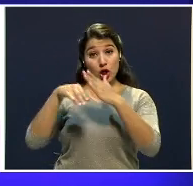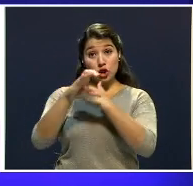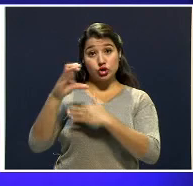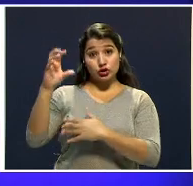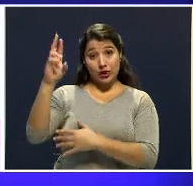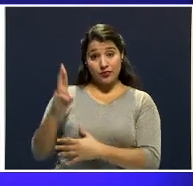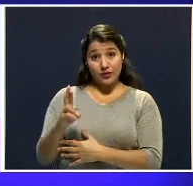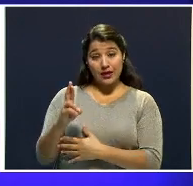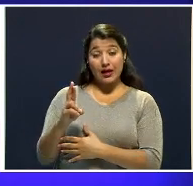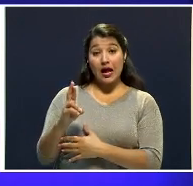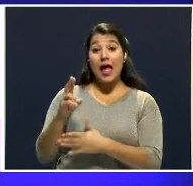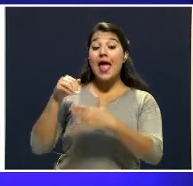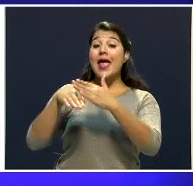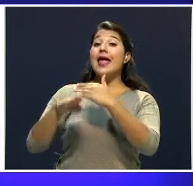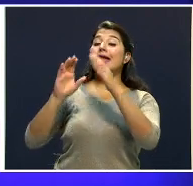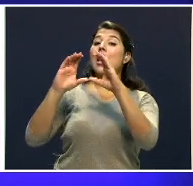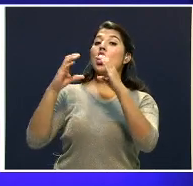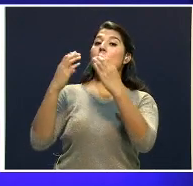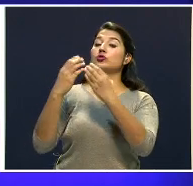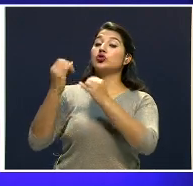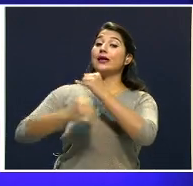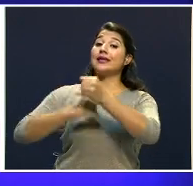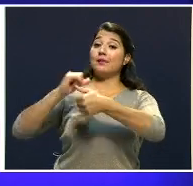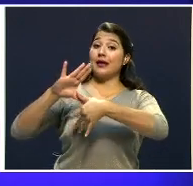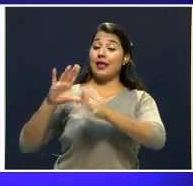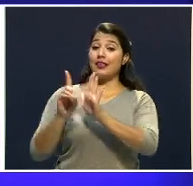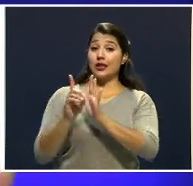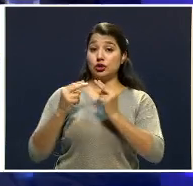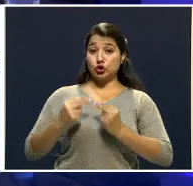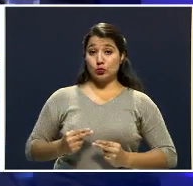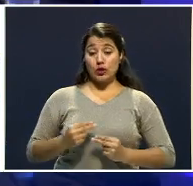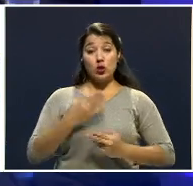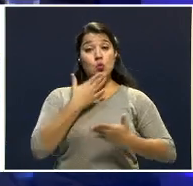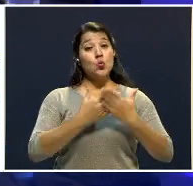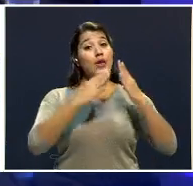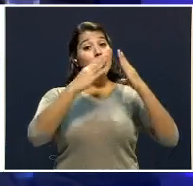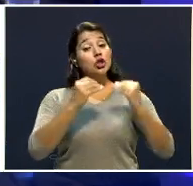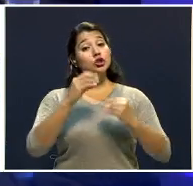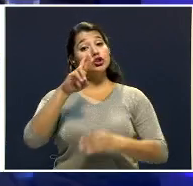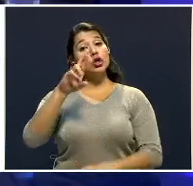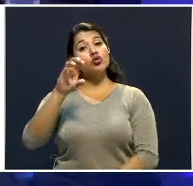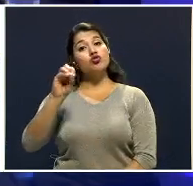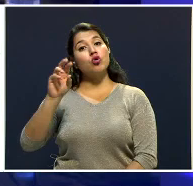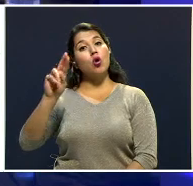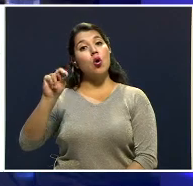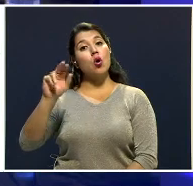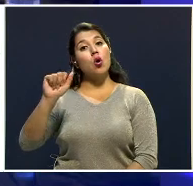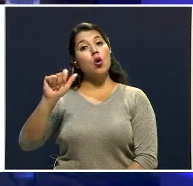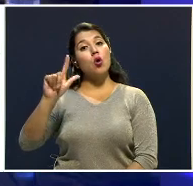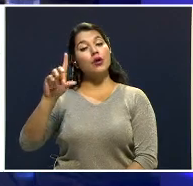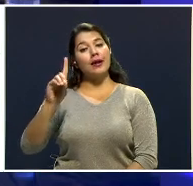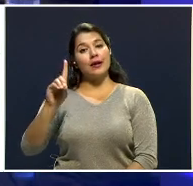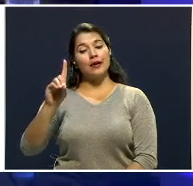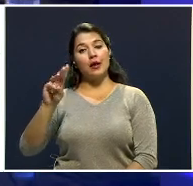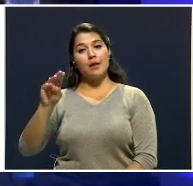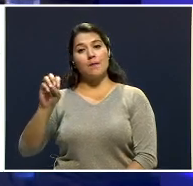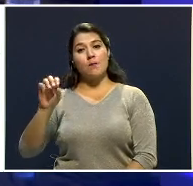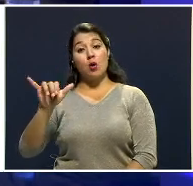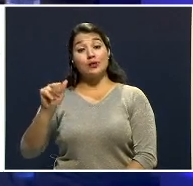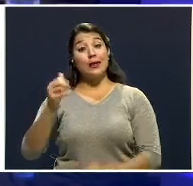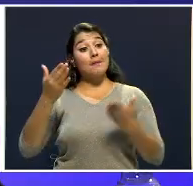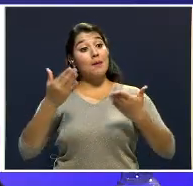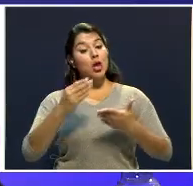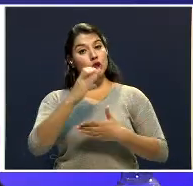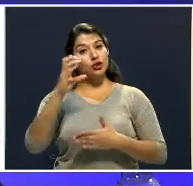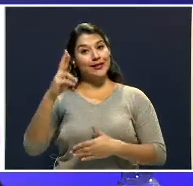ante la Comisión Interamericana de Derechos Humanos. Buenas noches, Ronald Moya. Bienvenido al set de Costa Rica Noticias. Gracias,